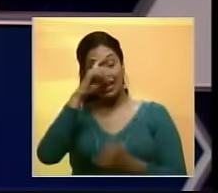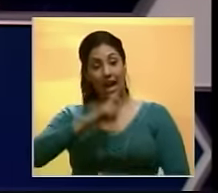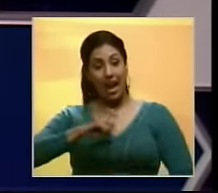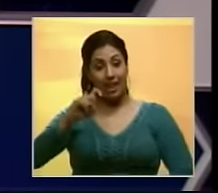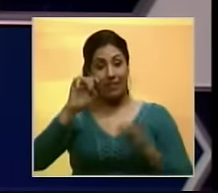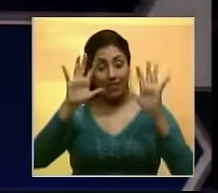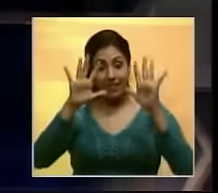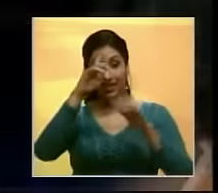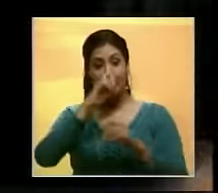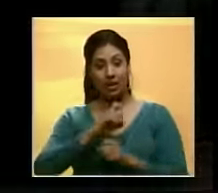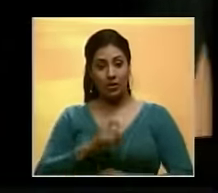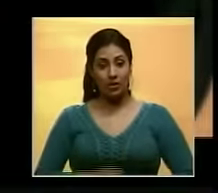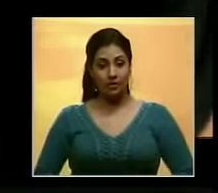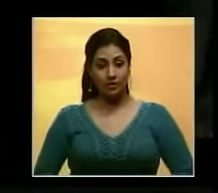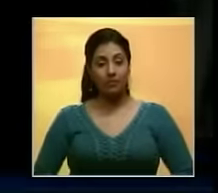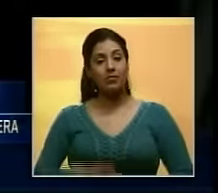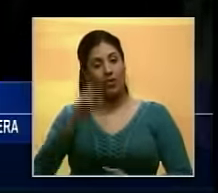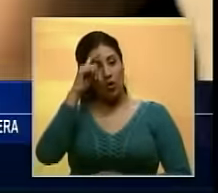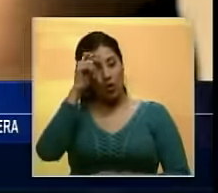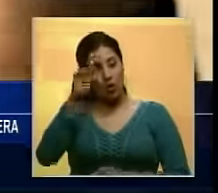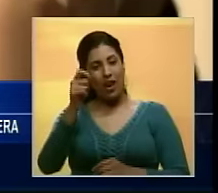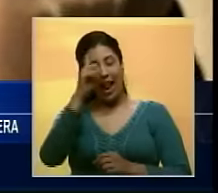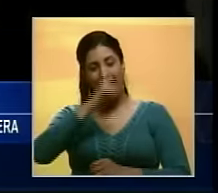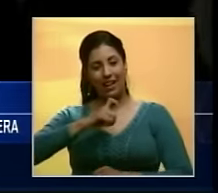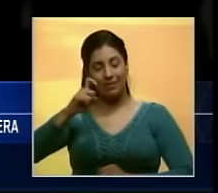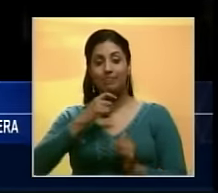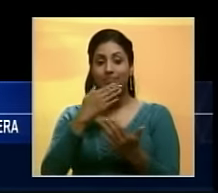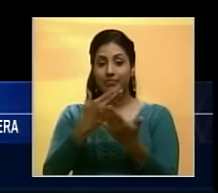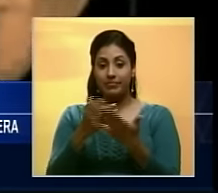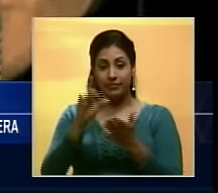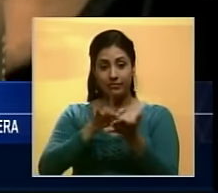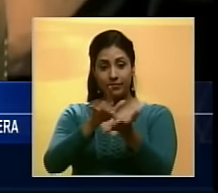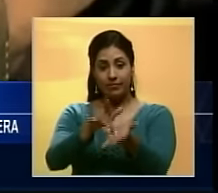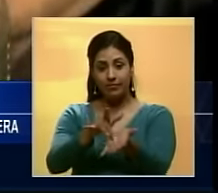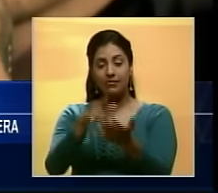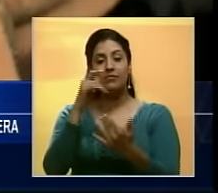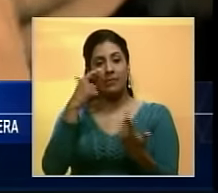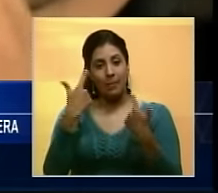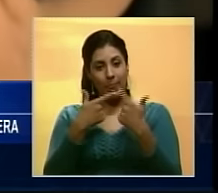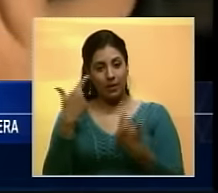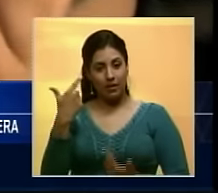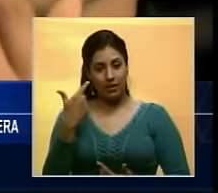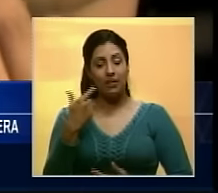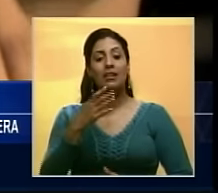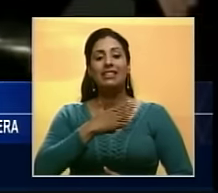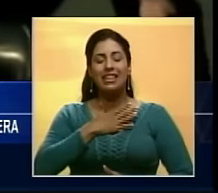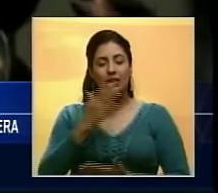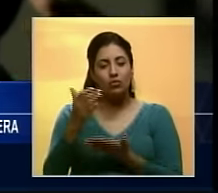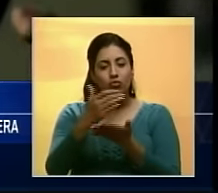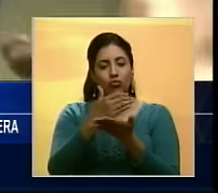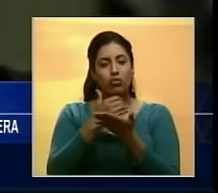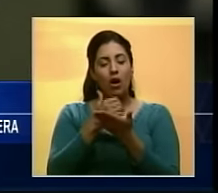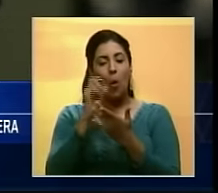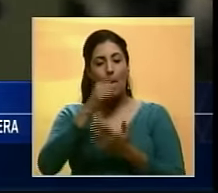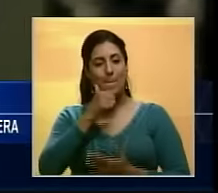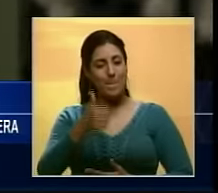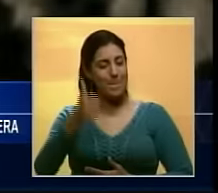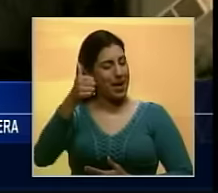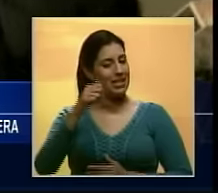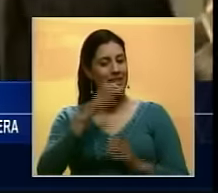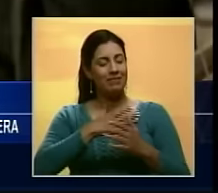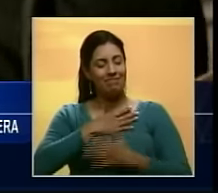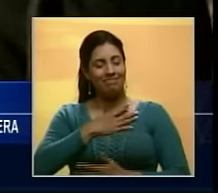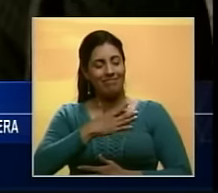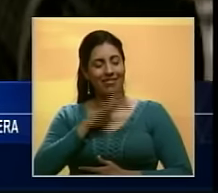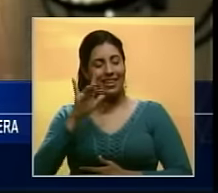de sus 10 años de carrera. Con motivo de su aniversario presentan el disco Camila Gredith Hits, que es una recopilación de sus más grandes y